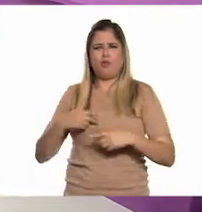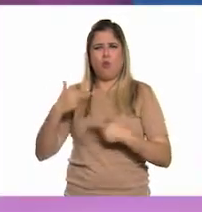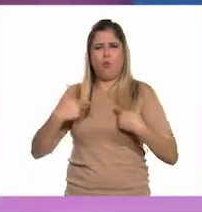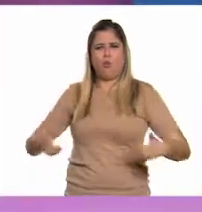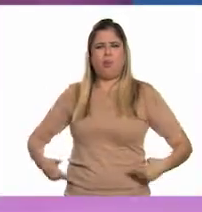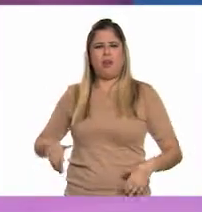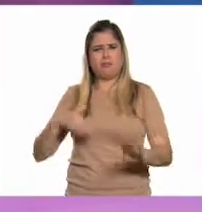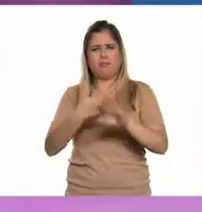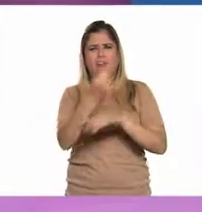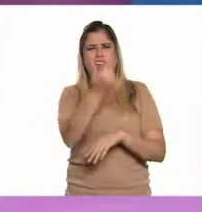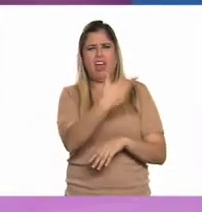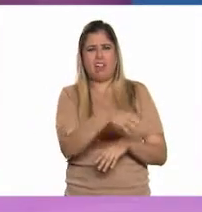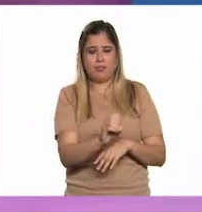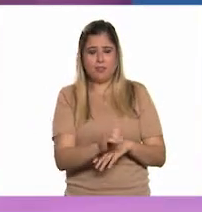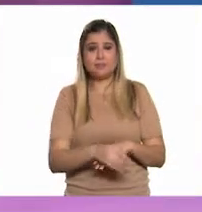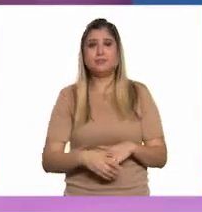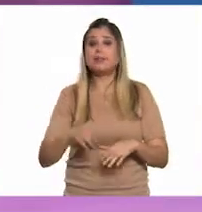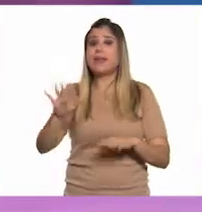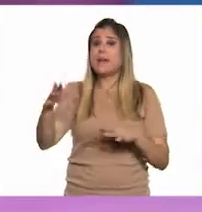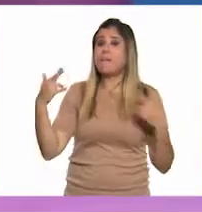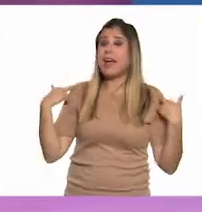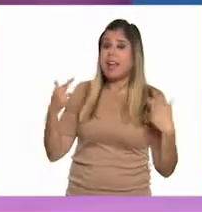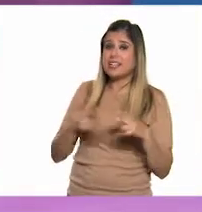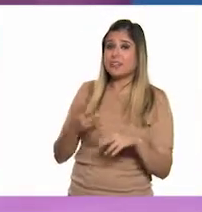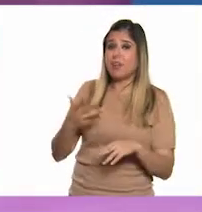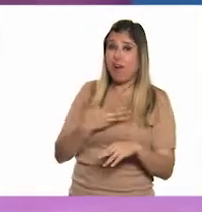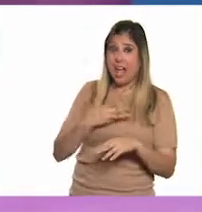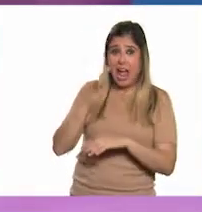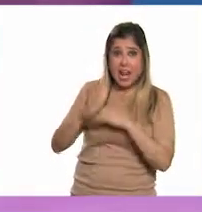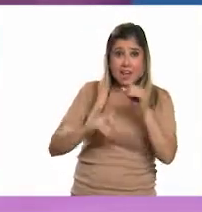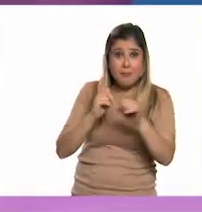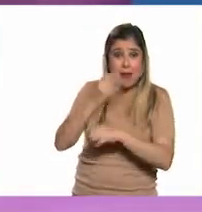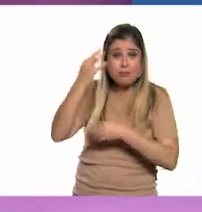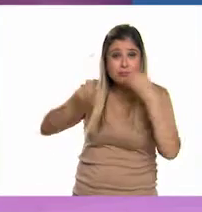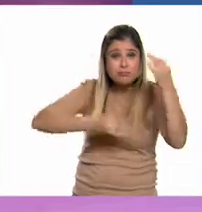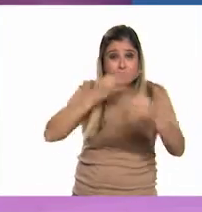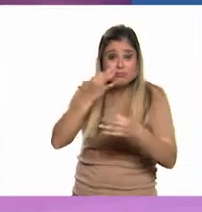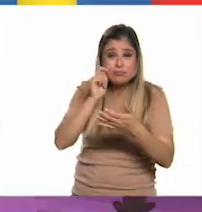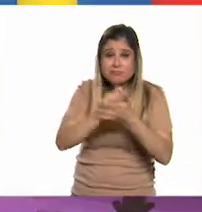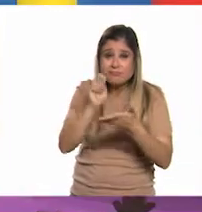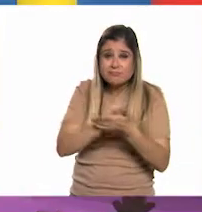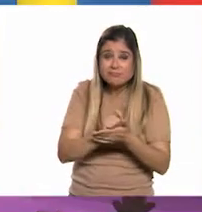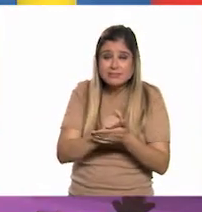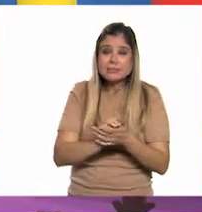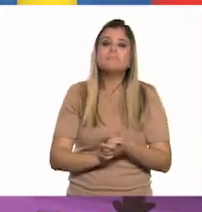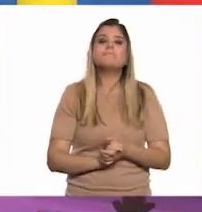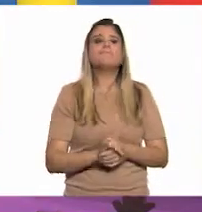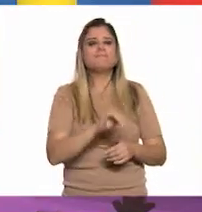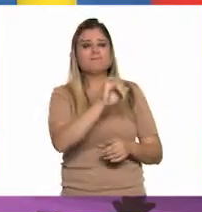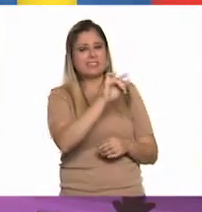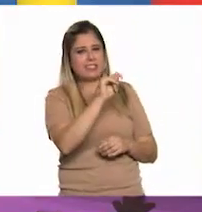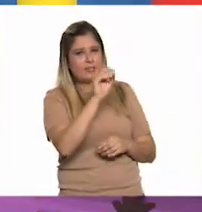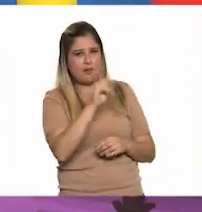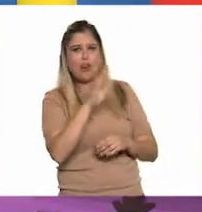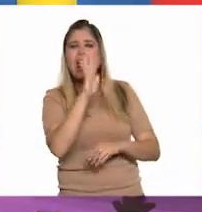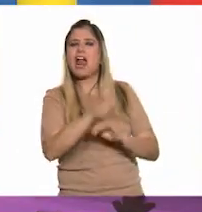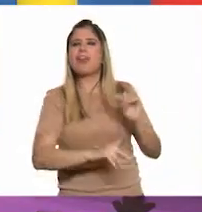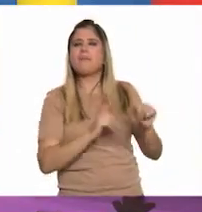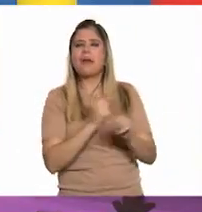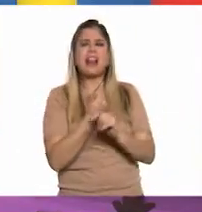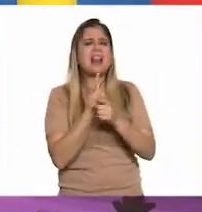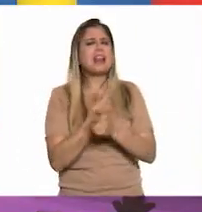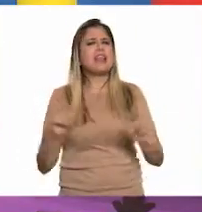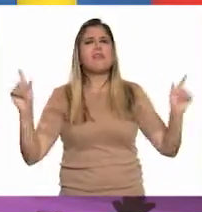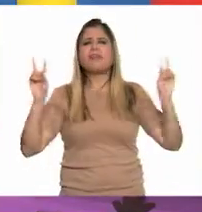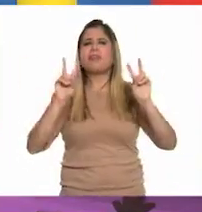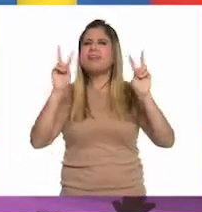Profesor, ¿hay artículos de divulgación sobre animales también? Sí, sí, Ton, también. Sobre cualquier tema que haya